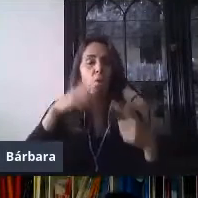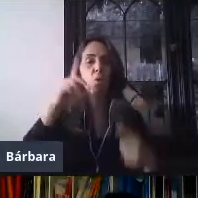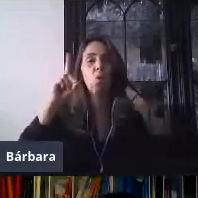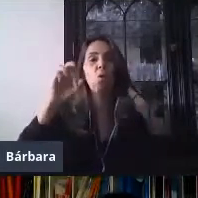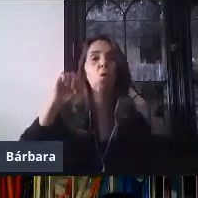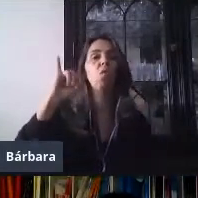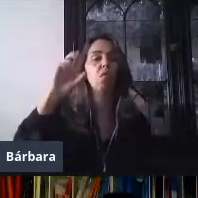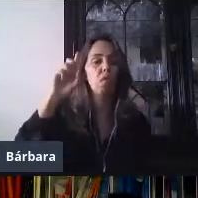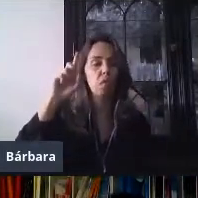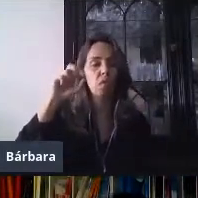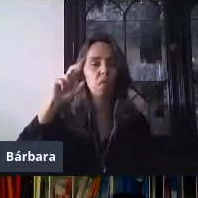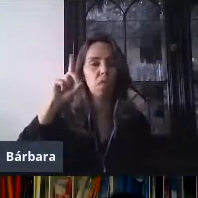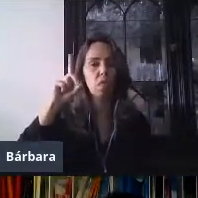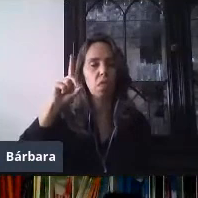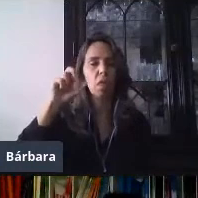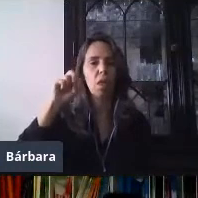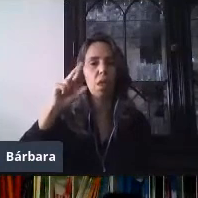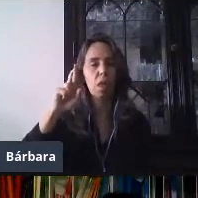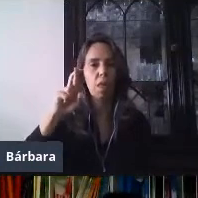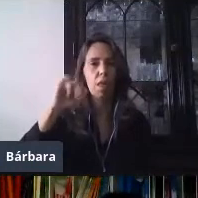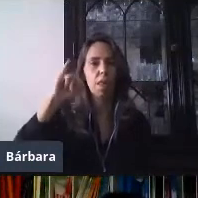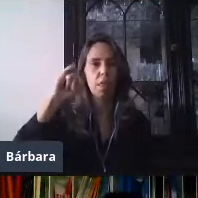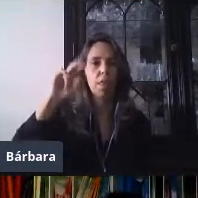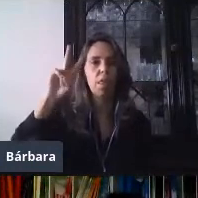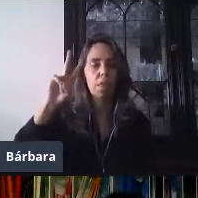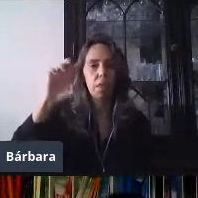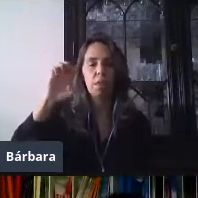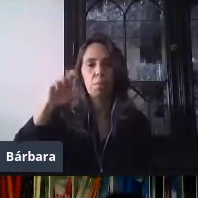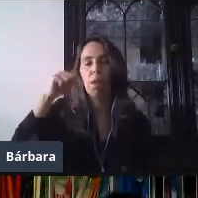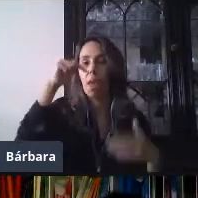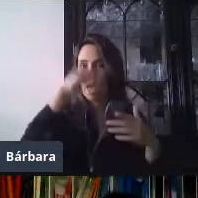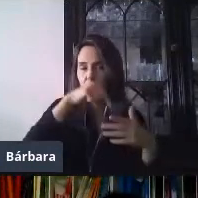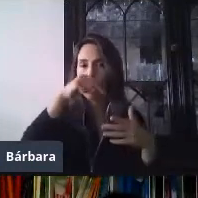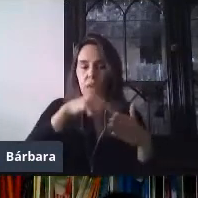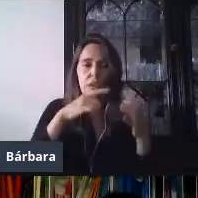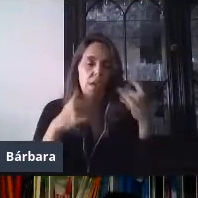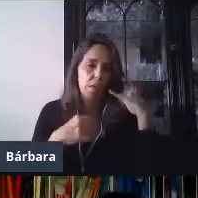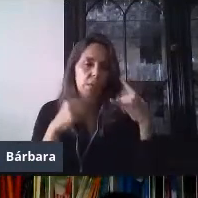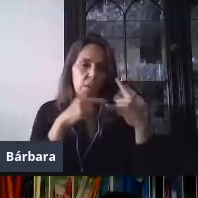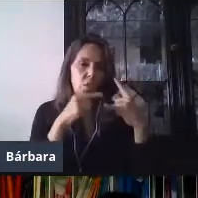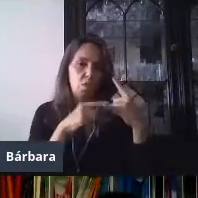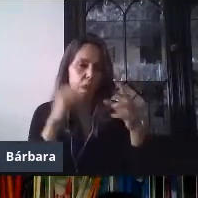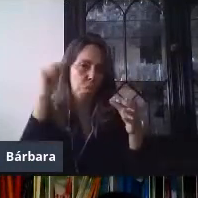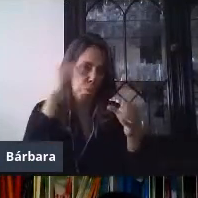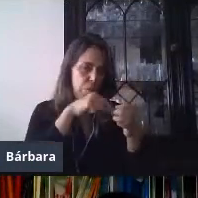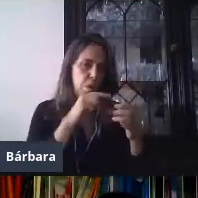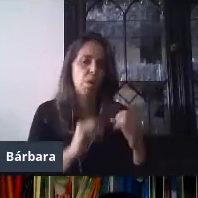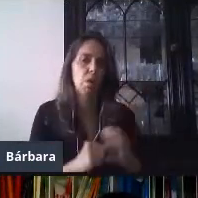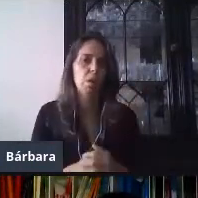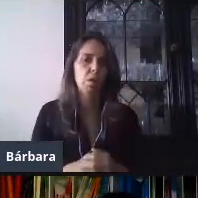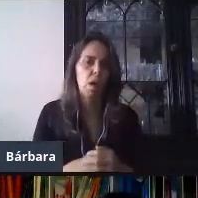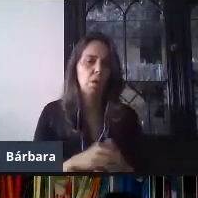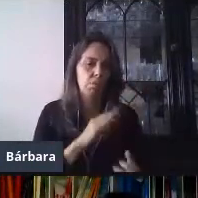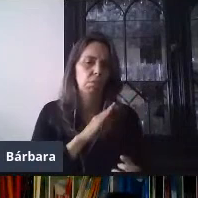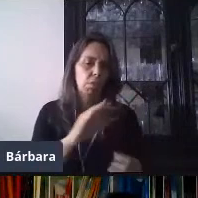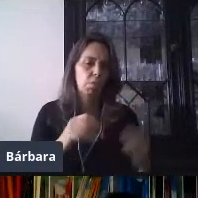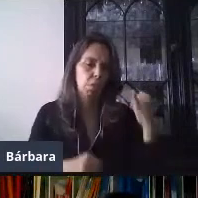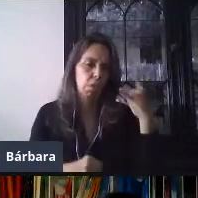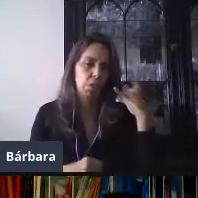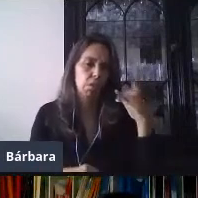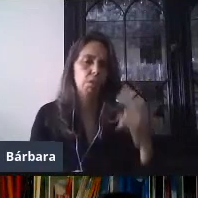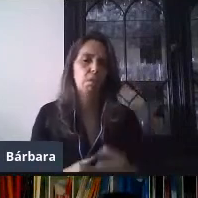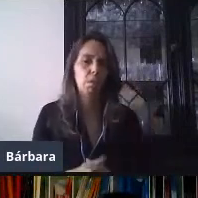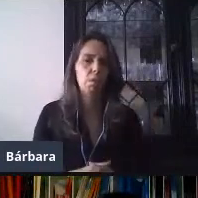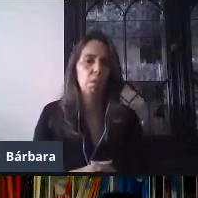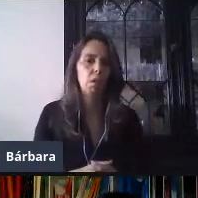ahí abro la edición. Puedo seguir editando o también si yo deseo que mi alumno a lo mejor no tiene computador y lo conecte desde el celular, puedo